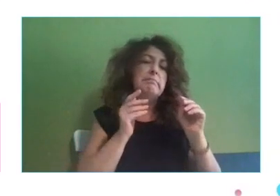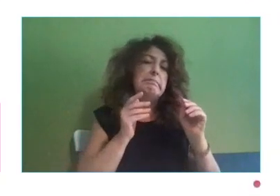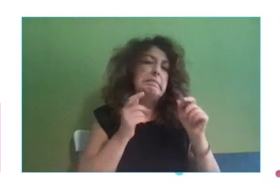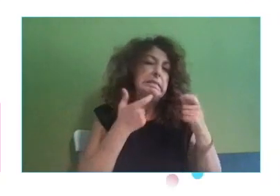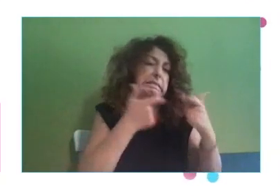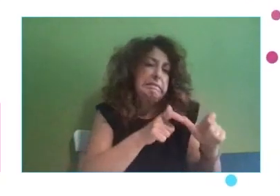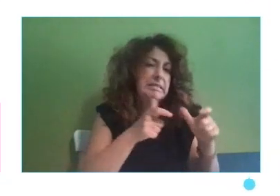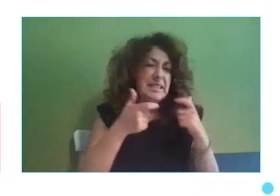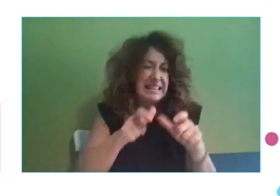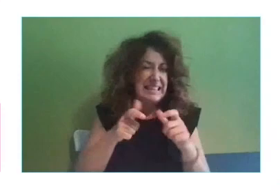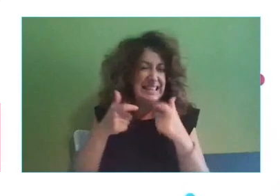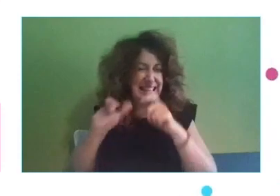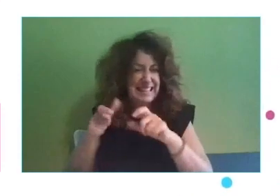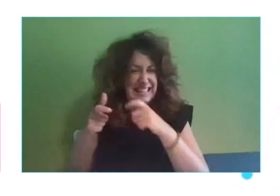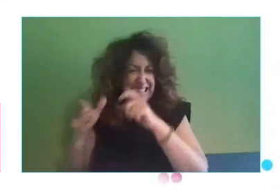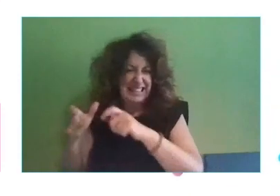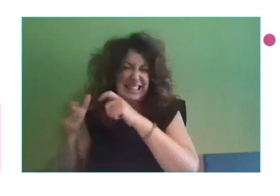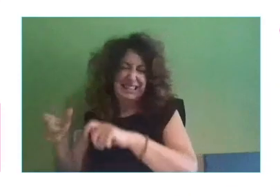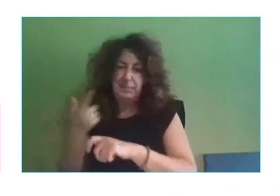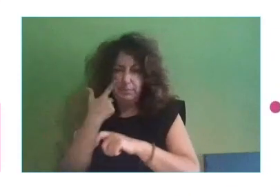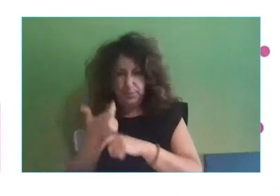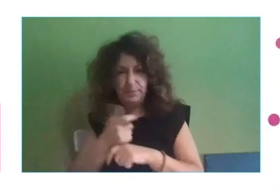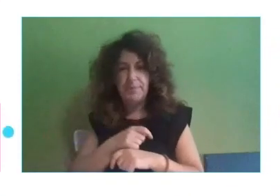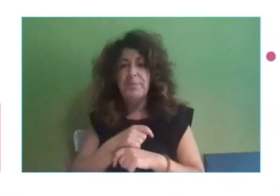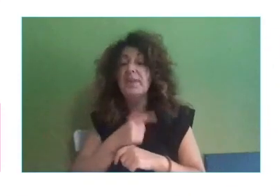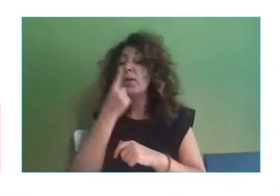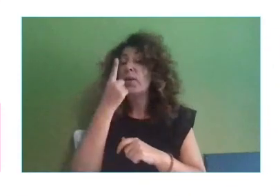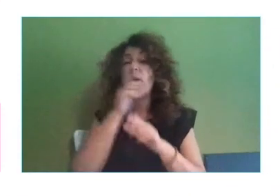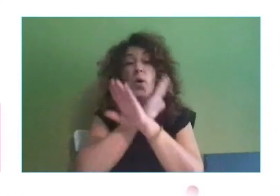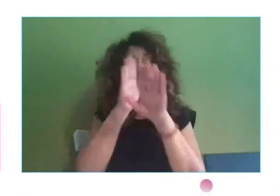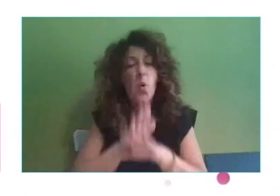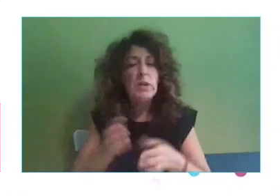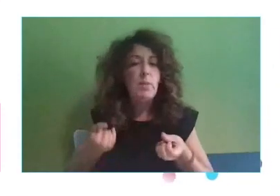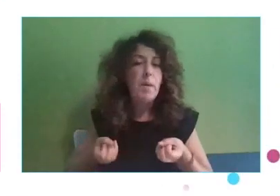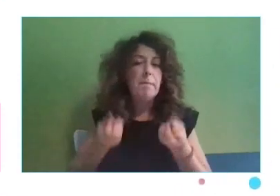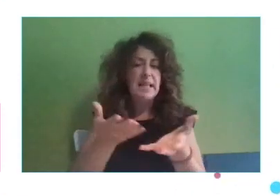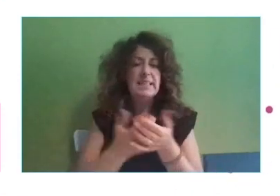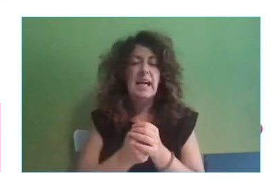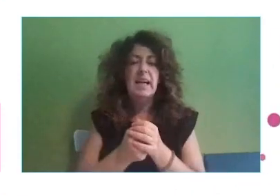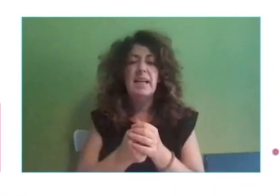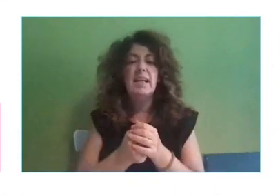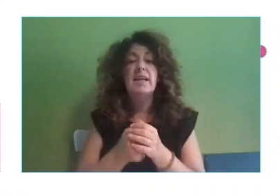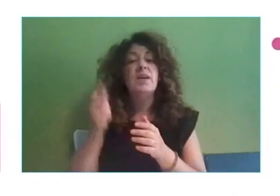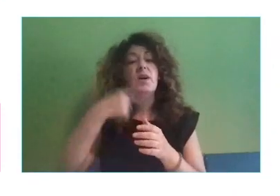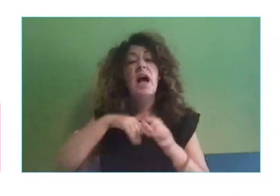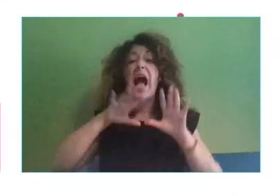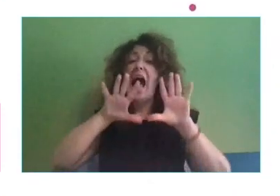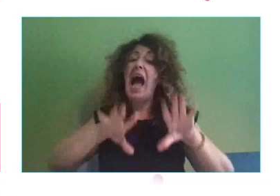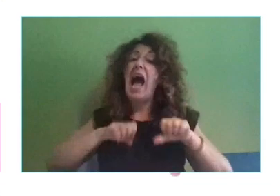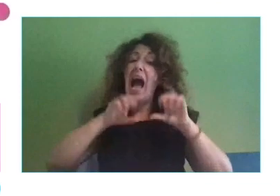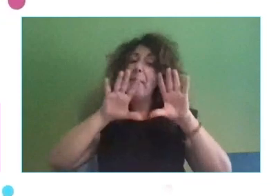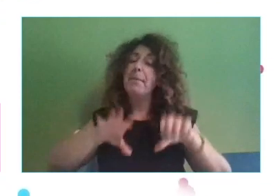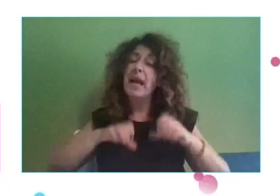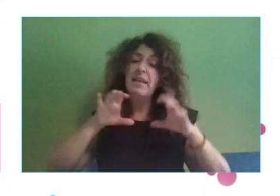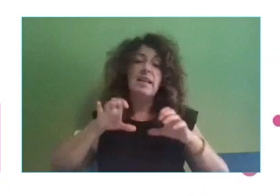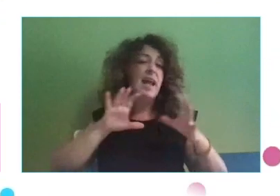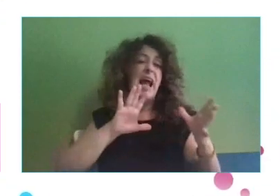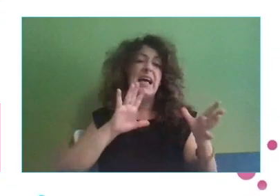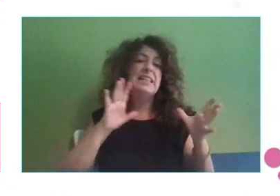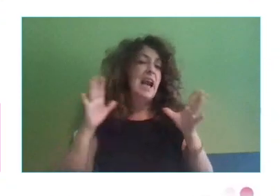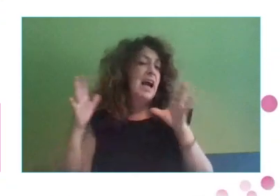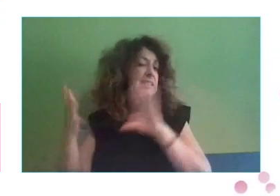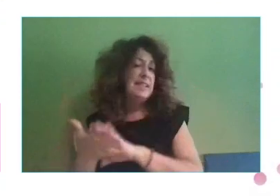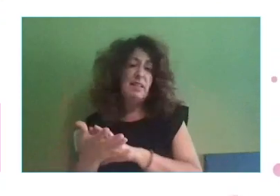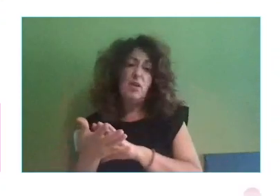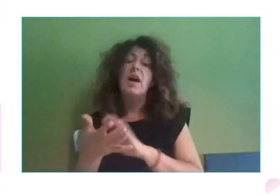hacía mucho tiempo. Y por último, y os dejo ya con este mensaje, lo que tenemos que hacer es aprender a transicionar cada vez más y mejor, ¿no? Y cómo